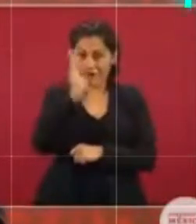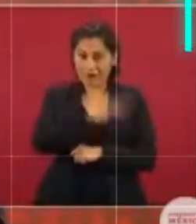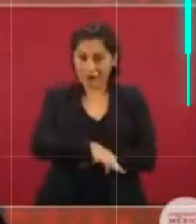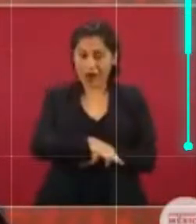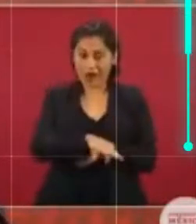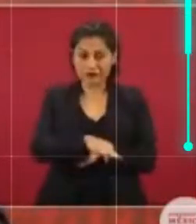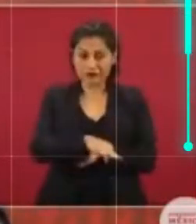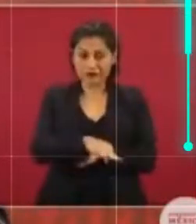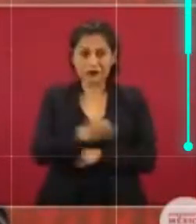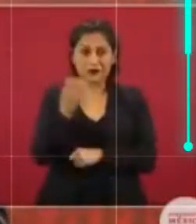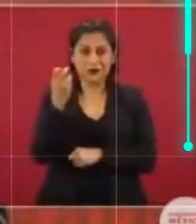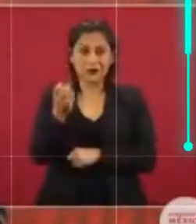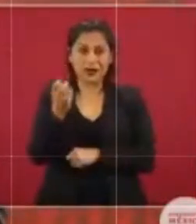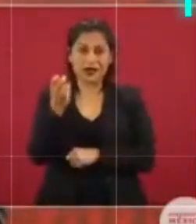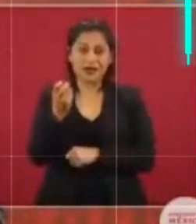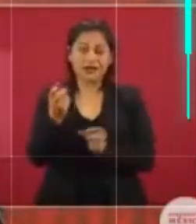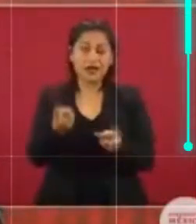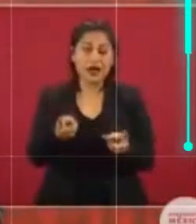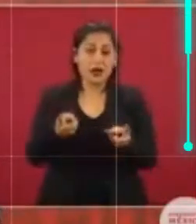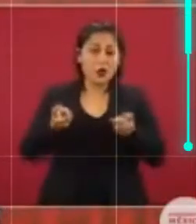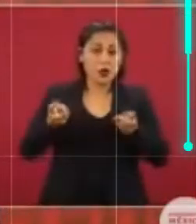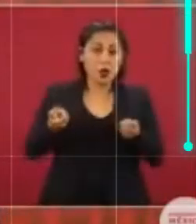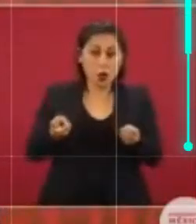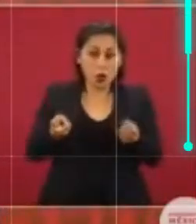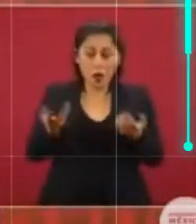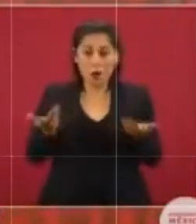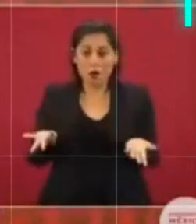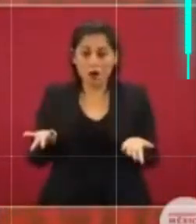Entonces, todos a portarnos bien.